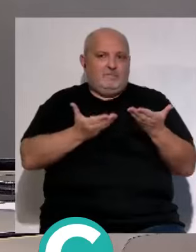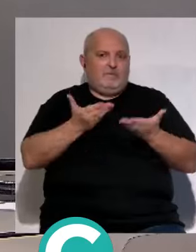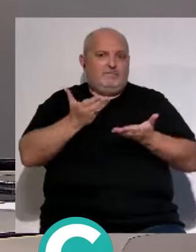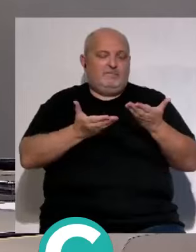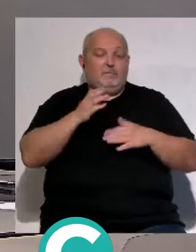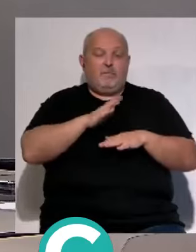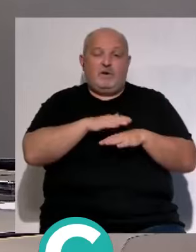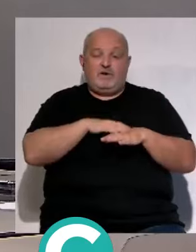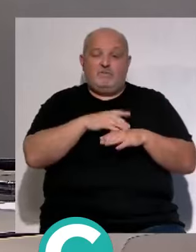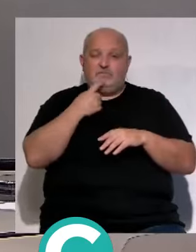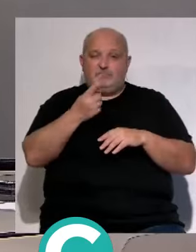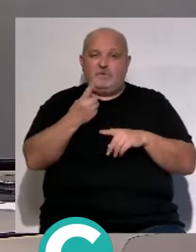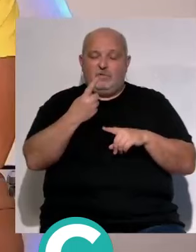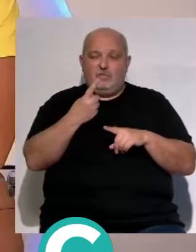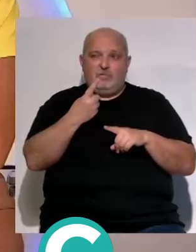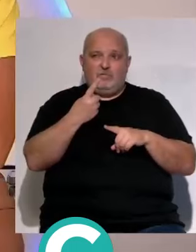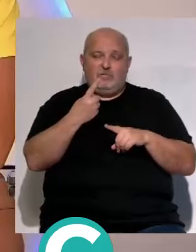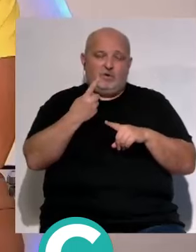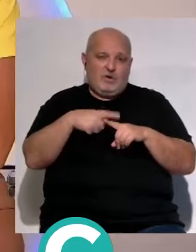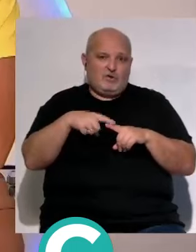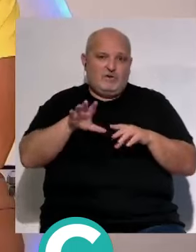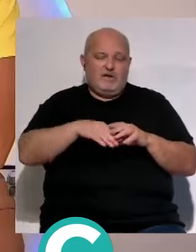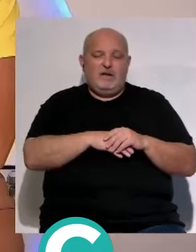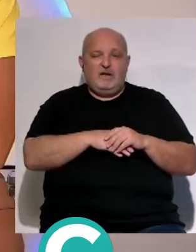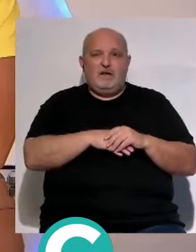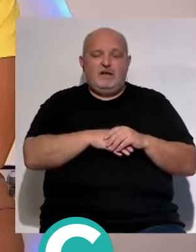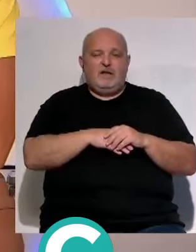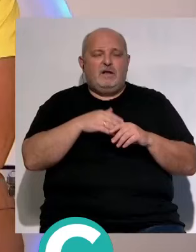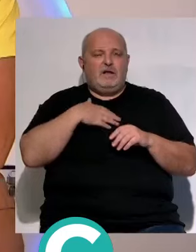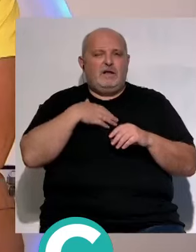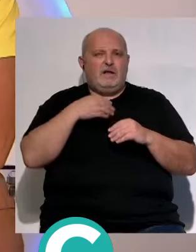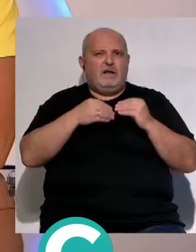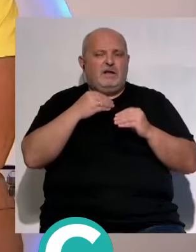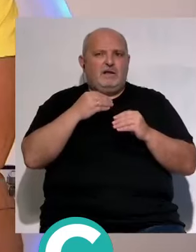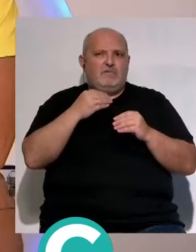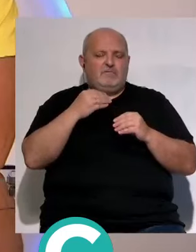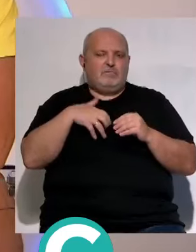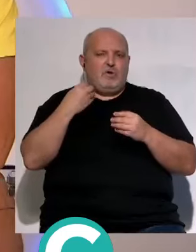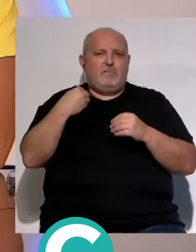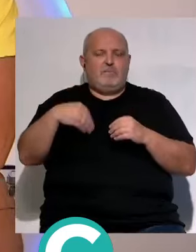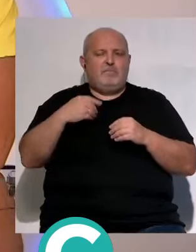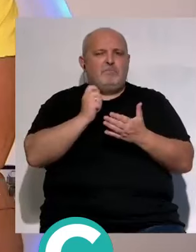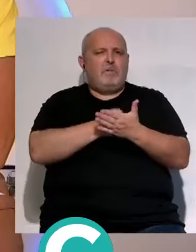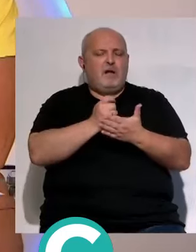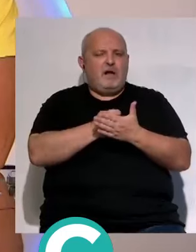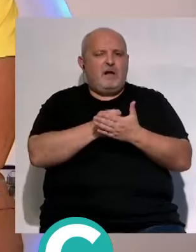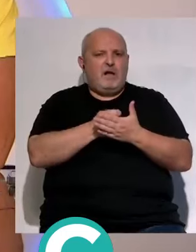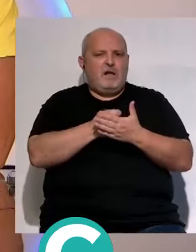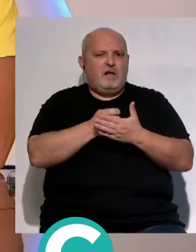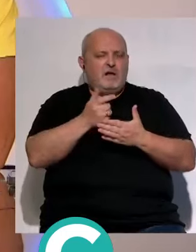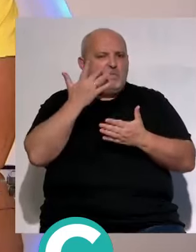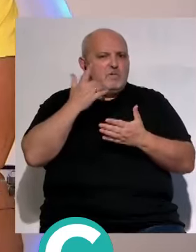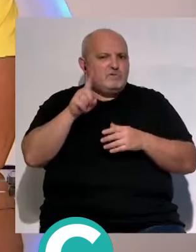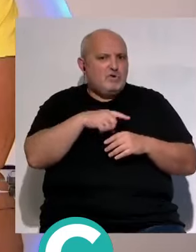porque os voy a decir una cosa estarás quejoso con el presidente pero al que el club le ha pagado hasta el último euro